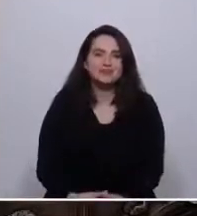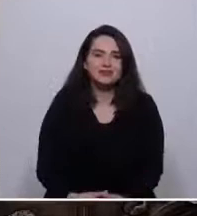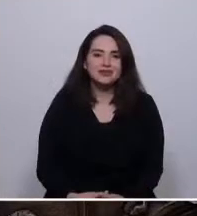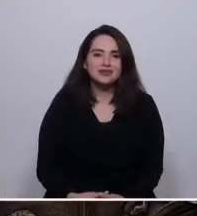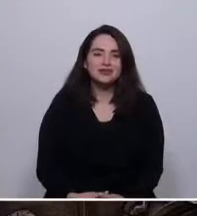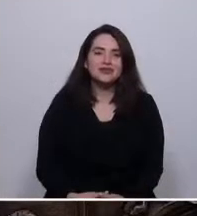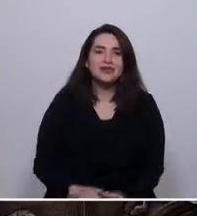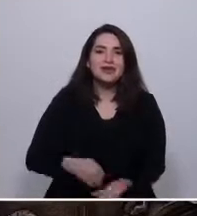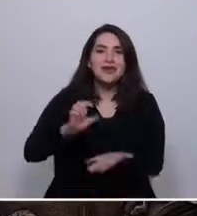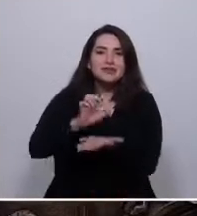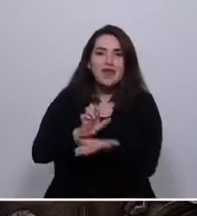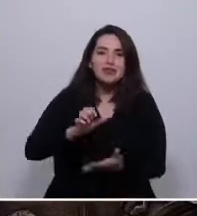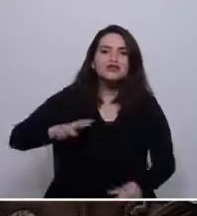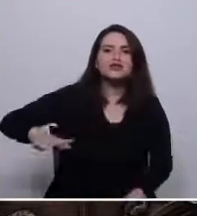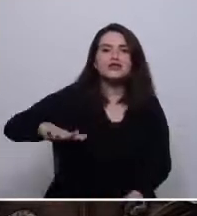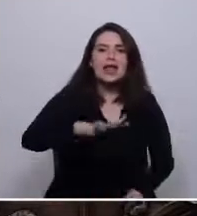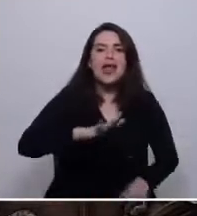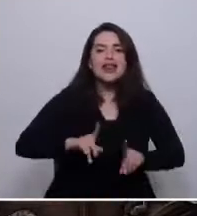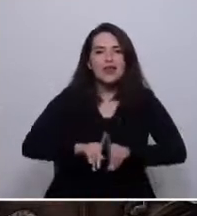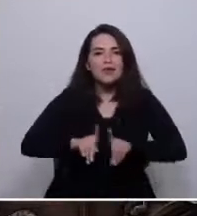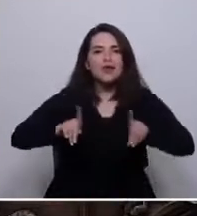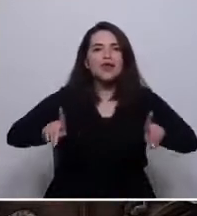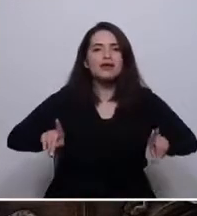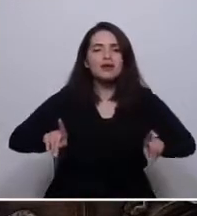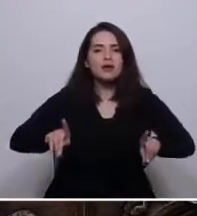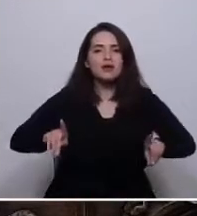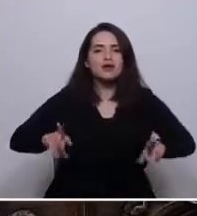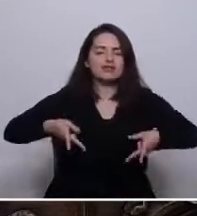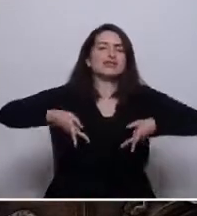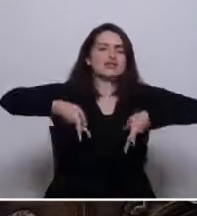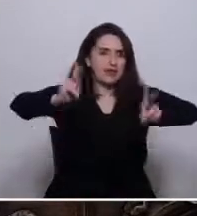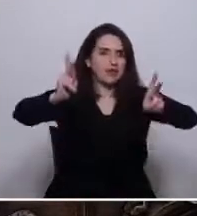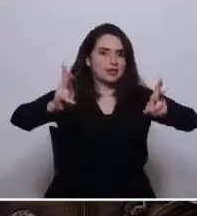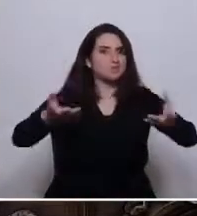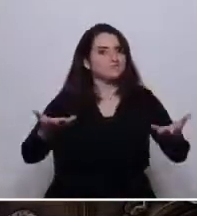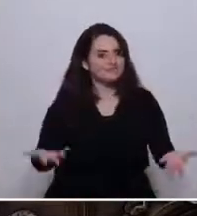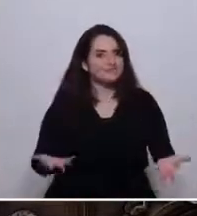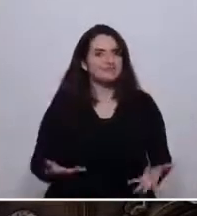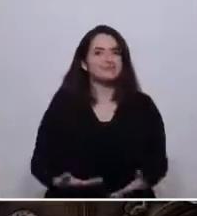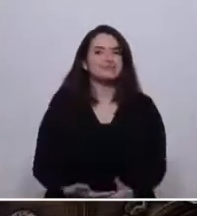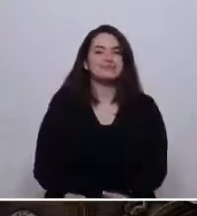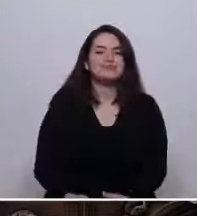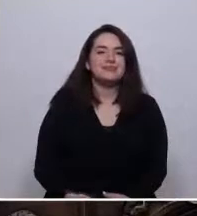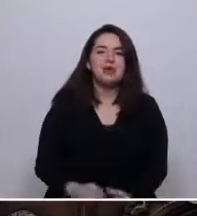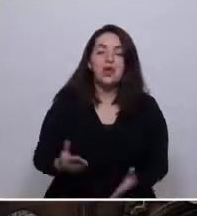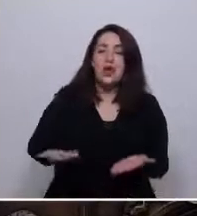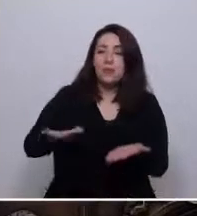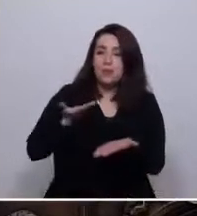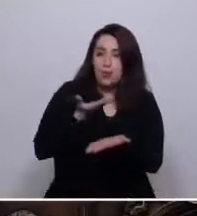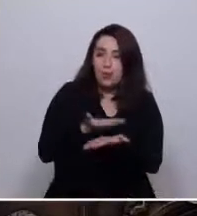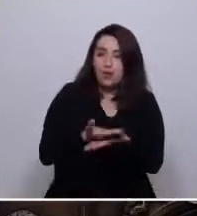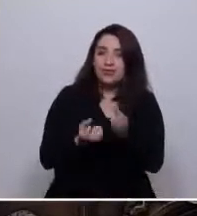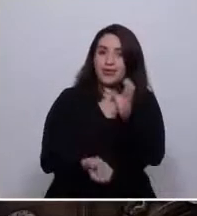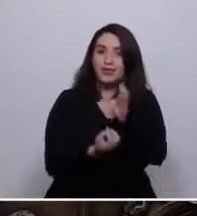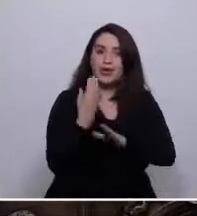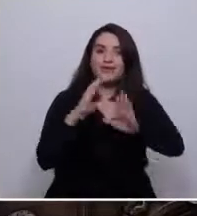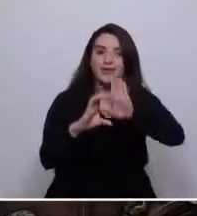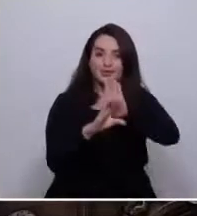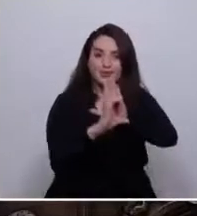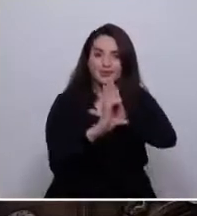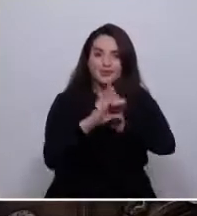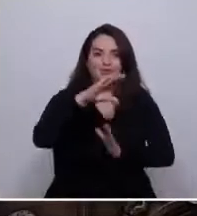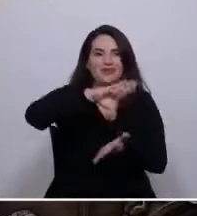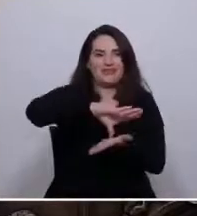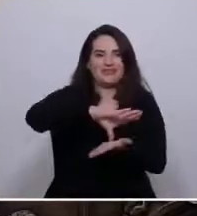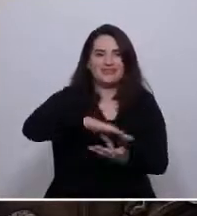social y democrático de derecho, entonces. Propondremos una nueva constitución al país